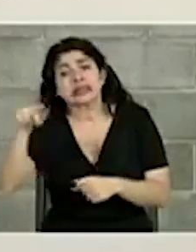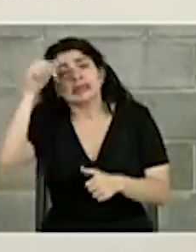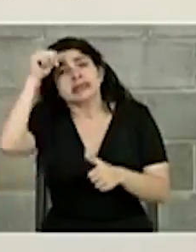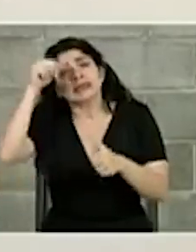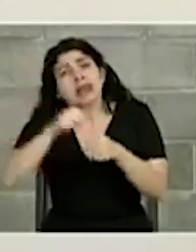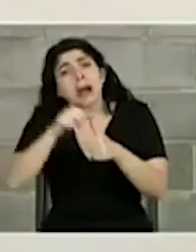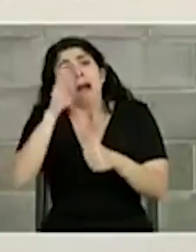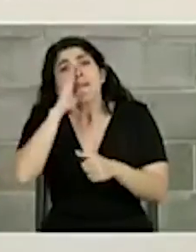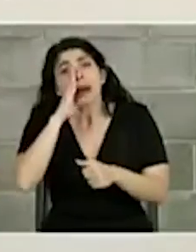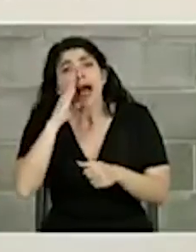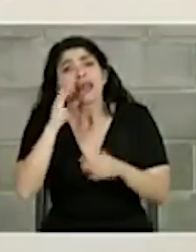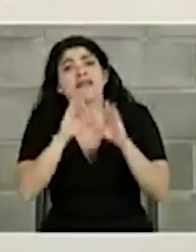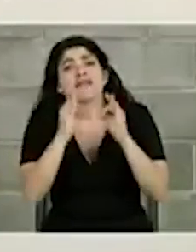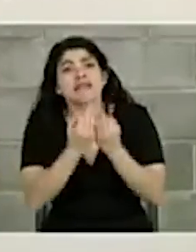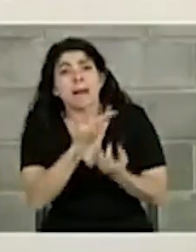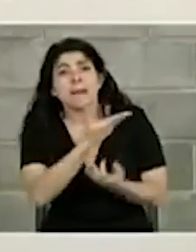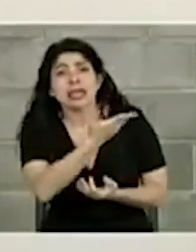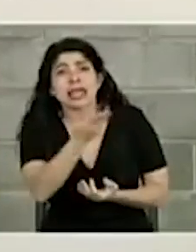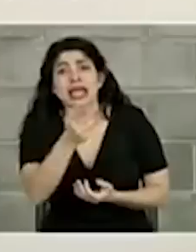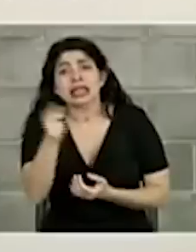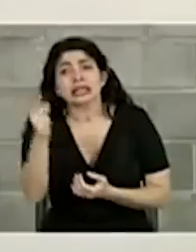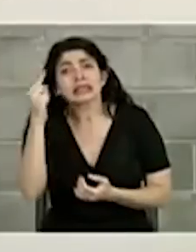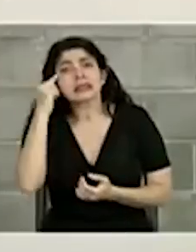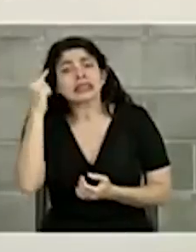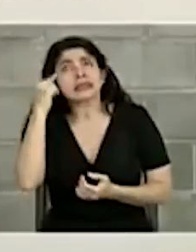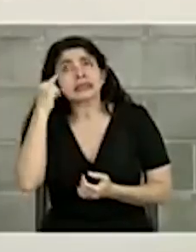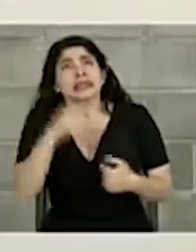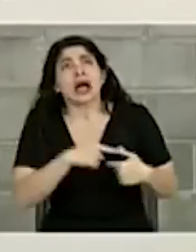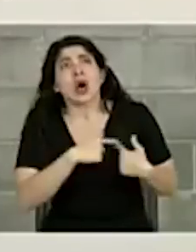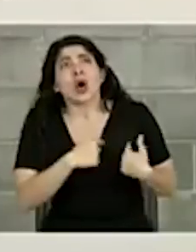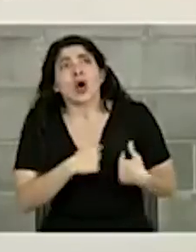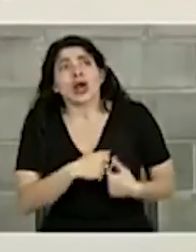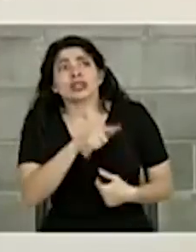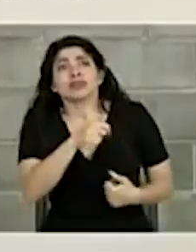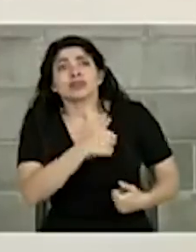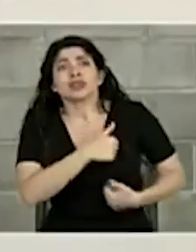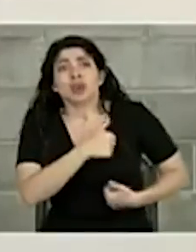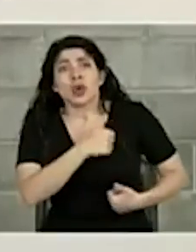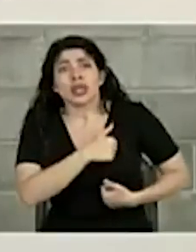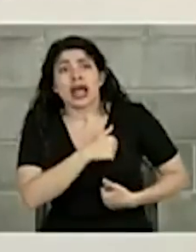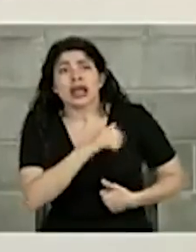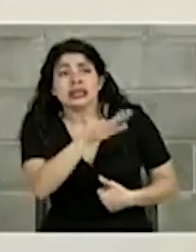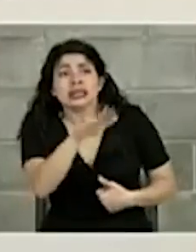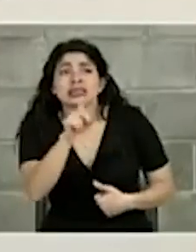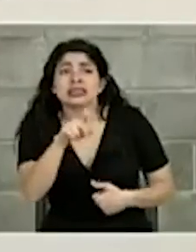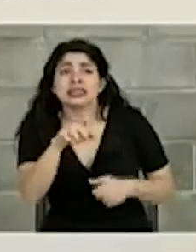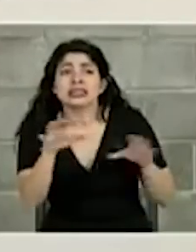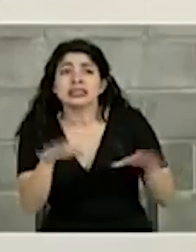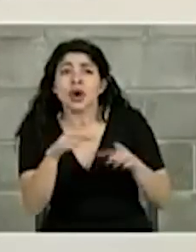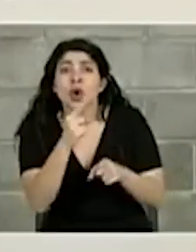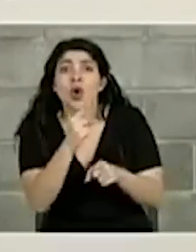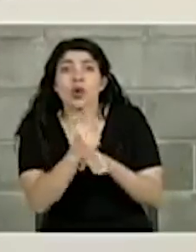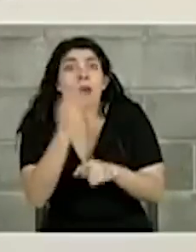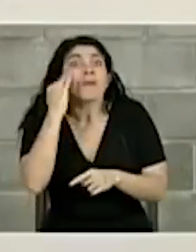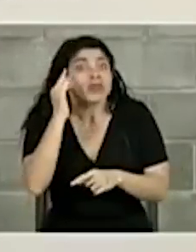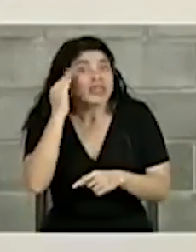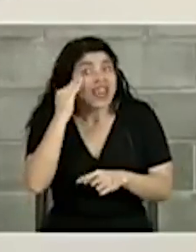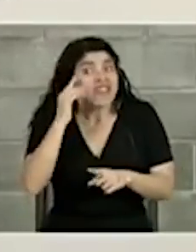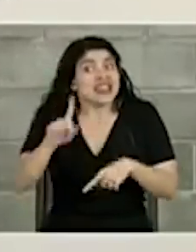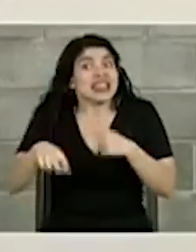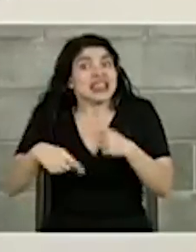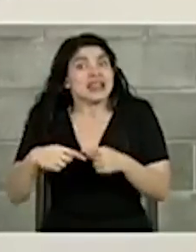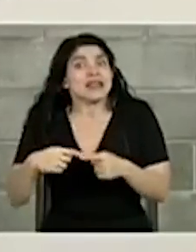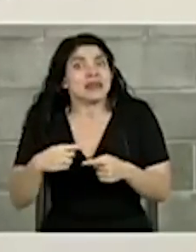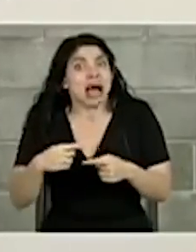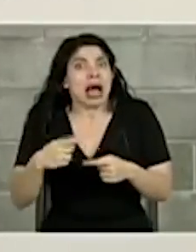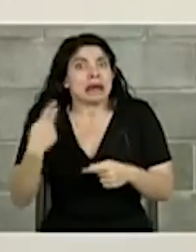de las madres y las familias pensando en el corazón de los soldados hacer lo correcto porque iban a arriesgar la